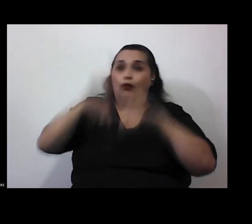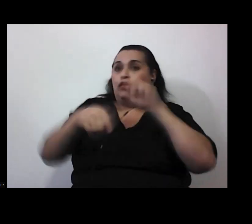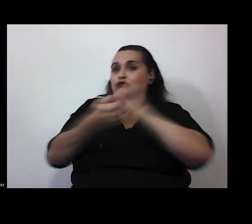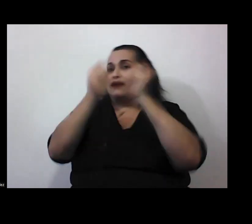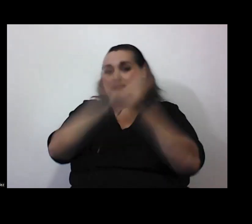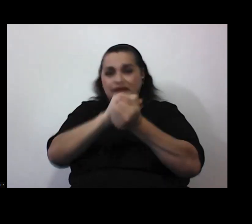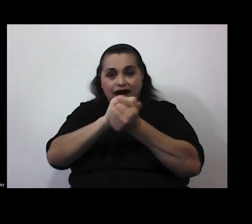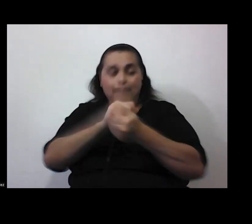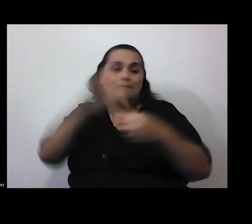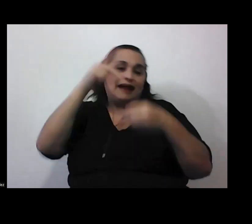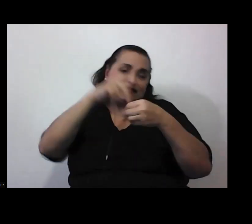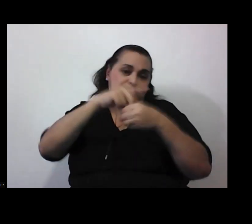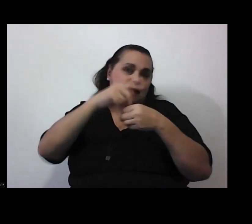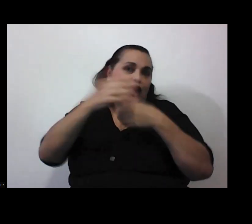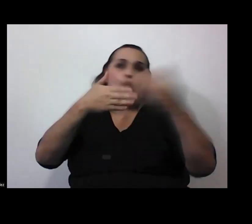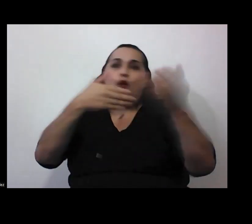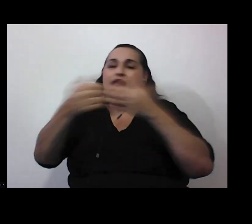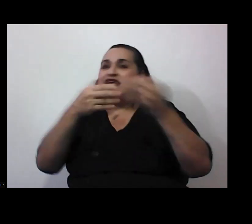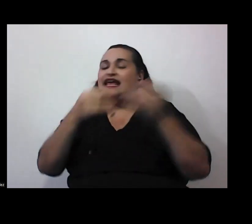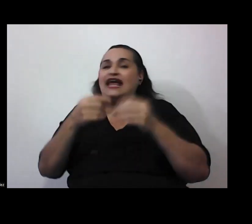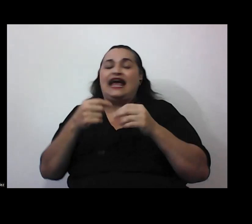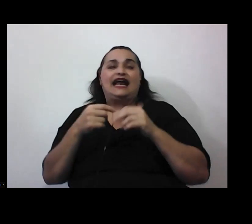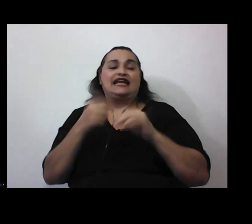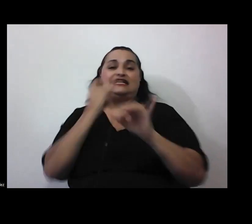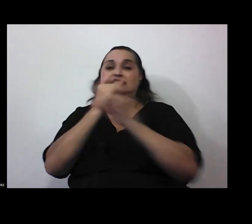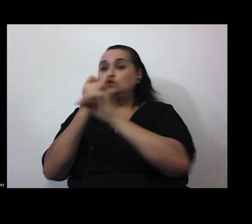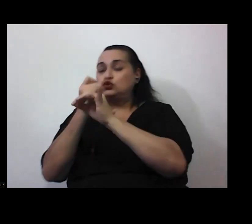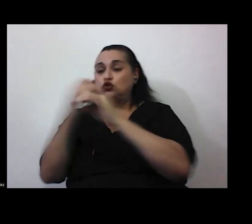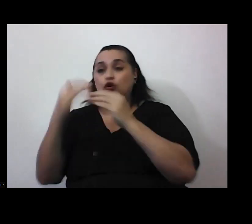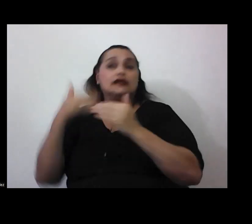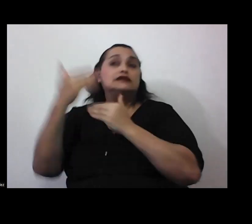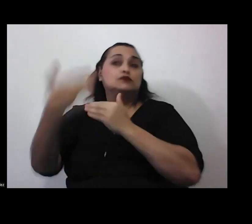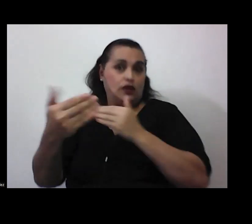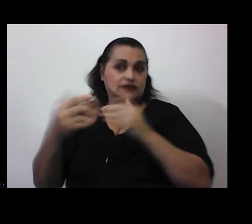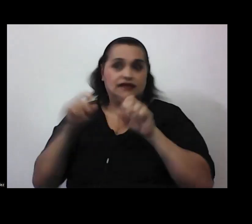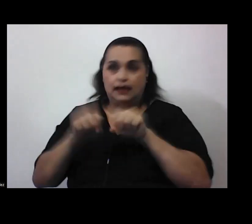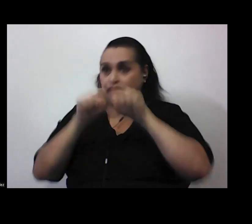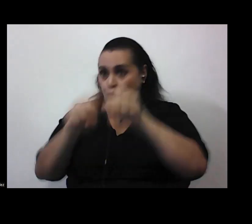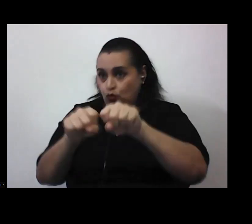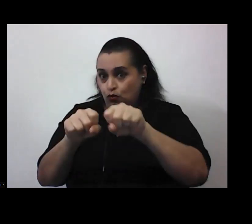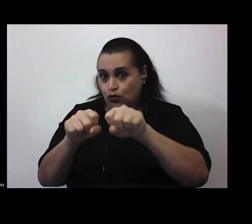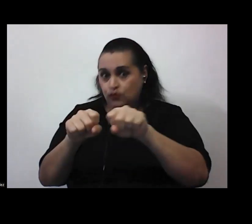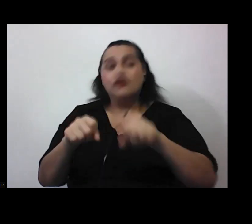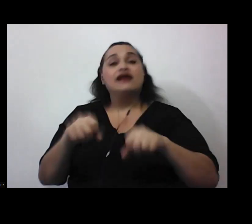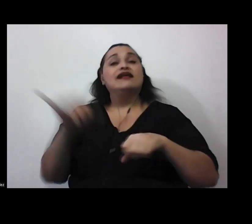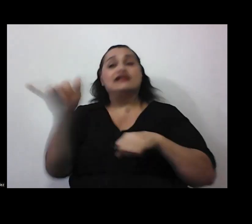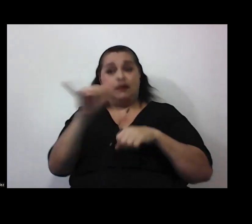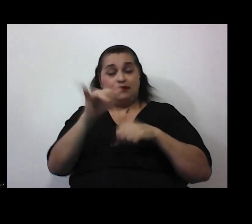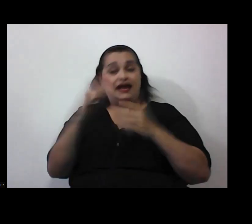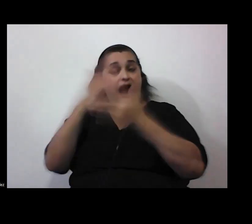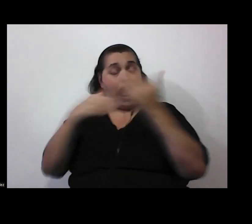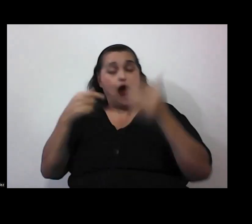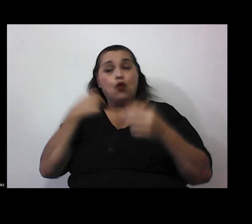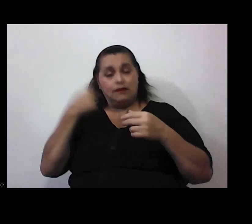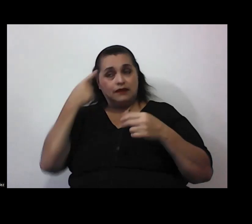de cualquier instancia de formación posterior a la formación inicial y algo que a me parece clave